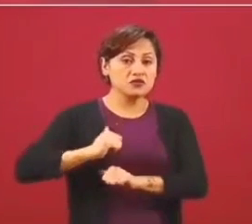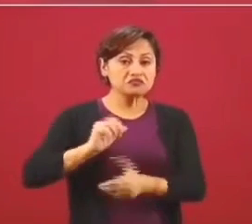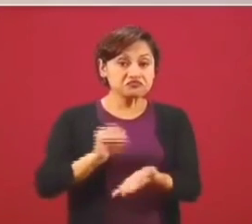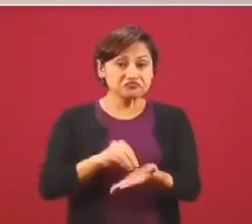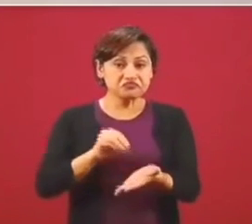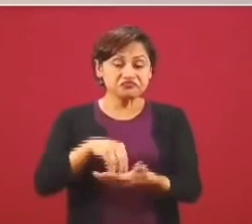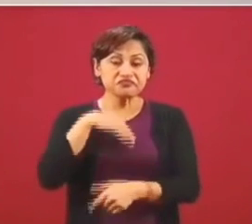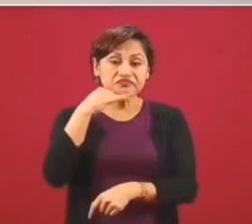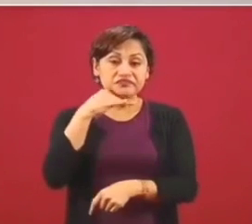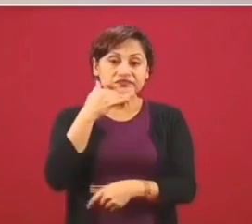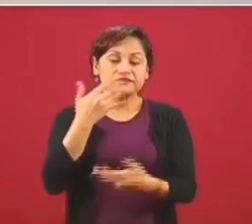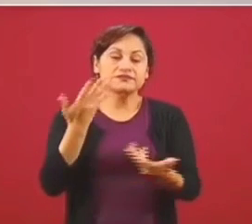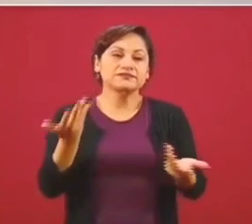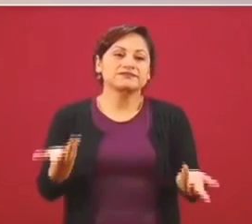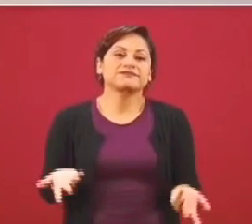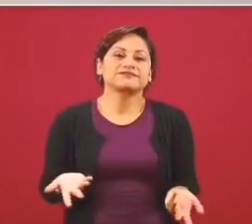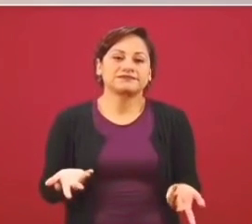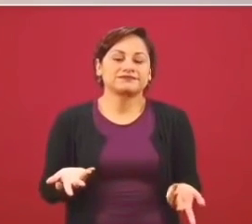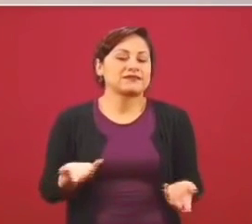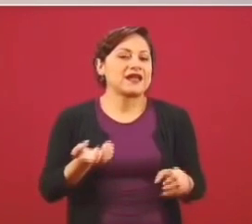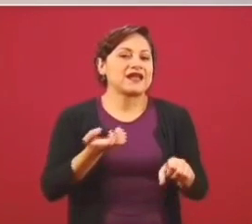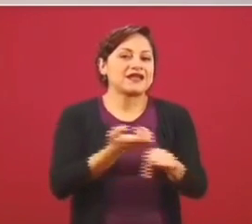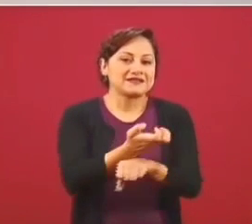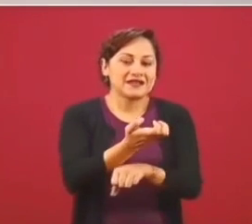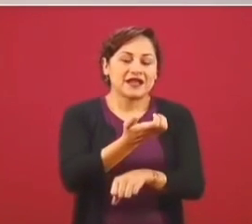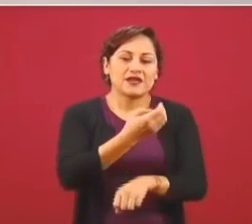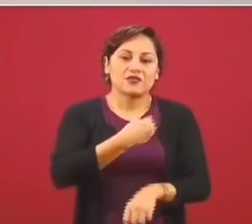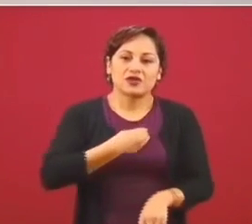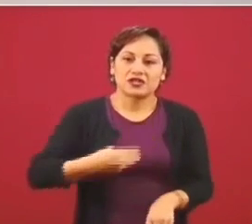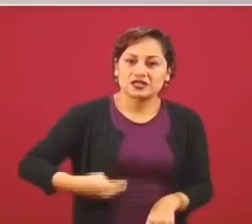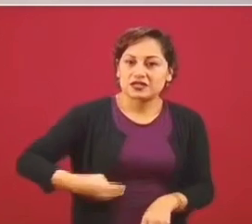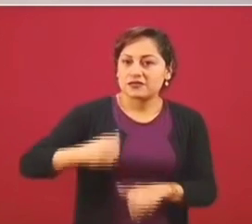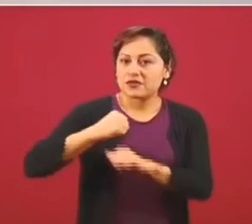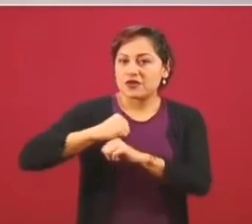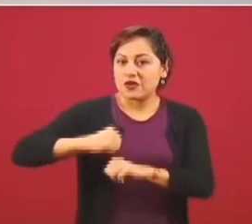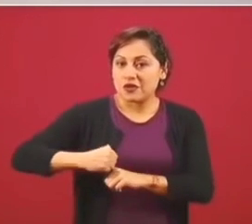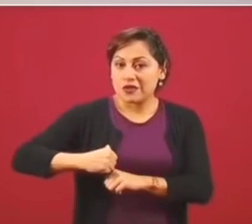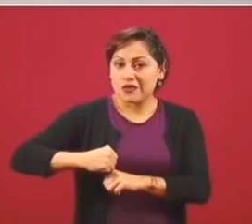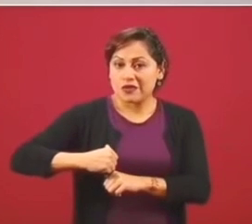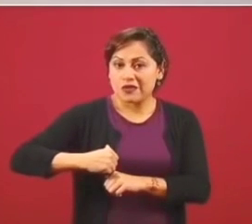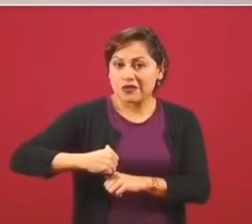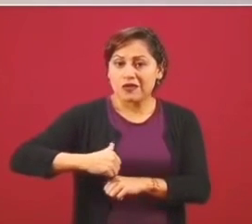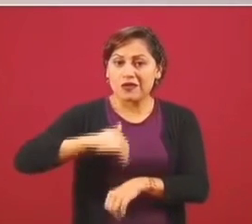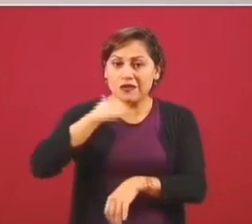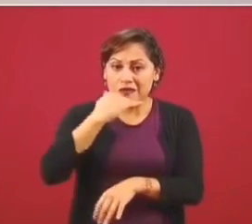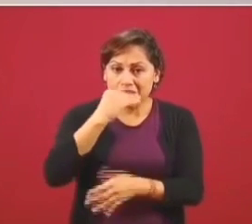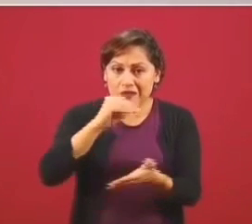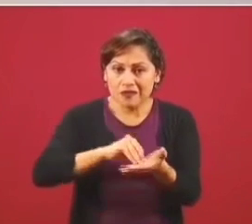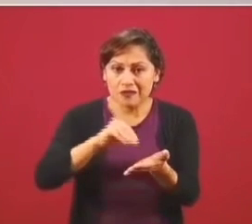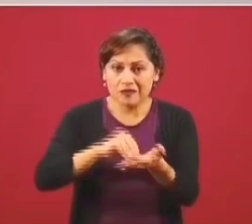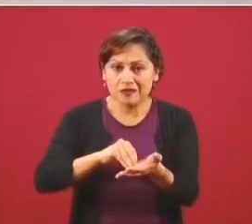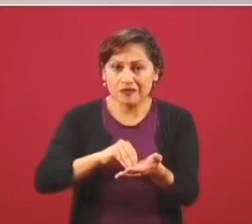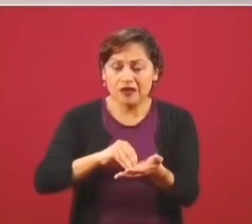estatales, municipales, pues continúa la percepción